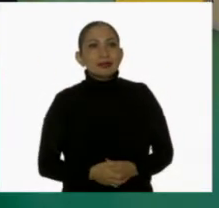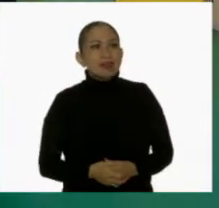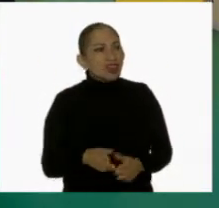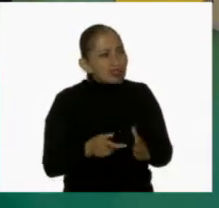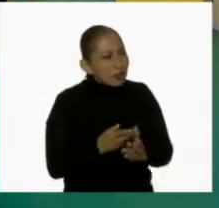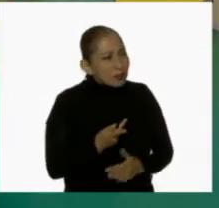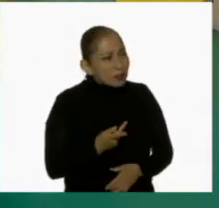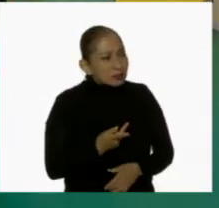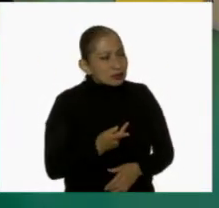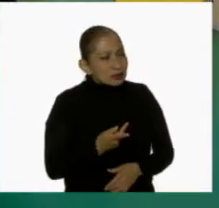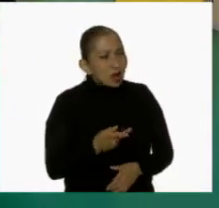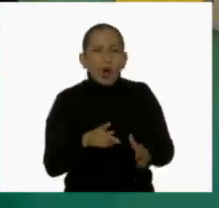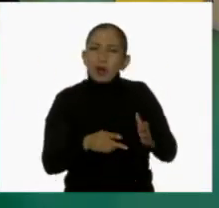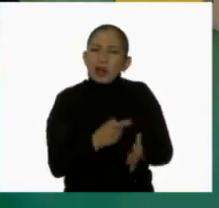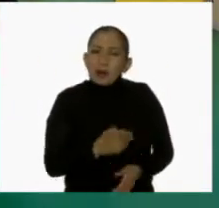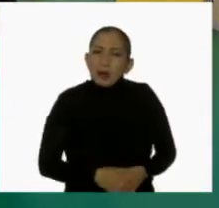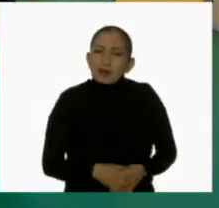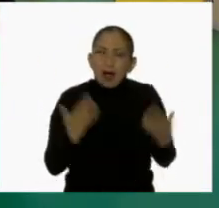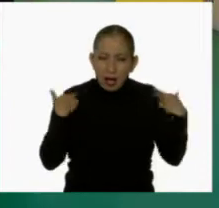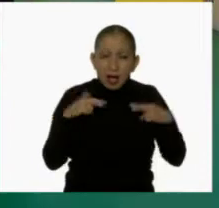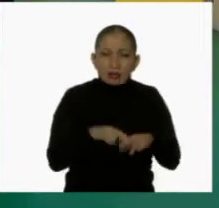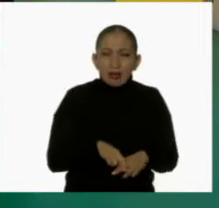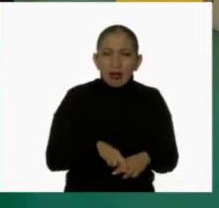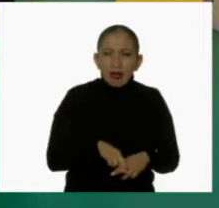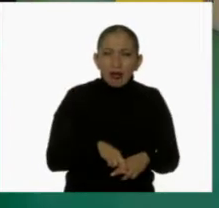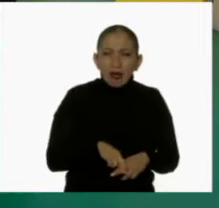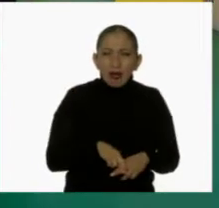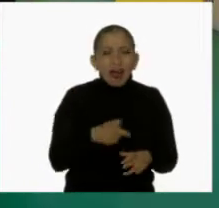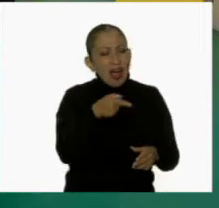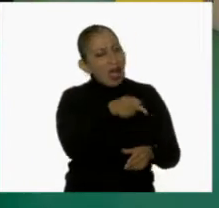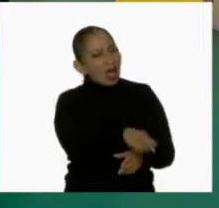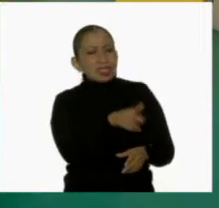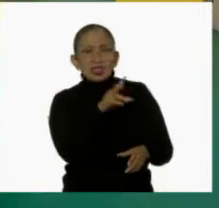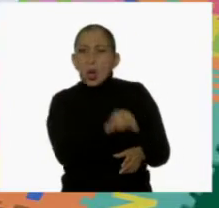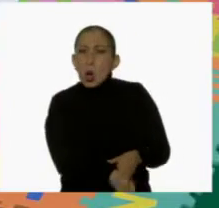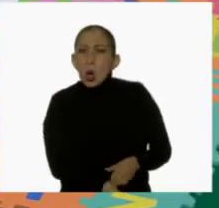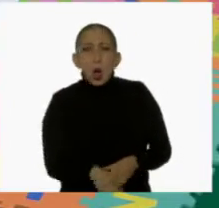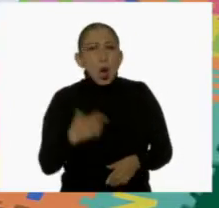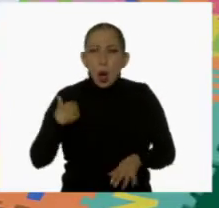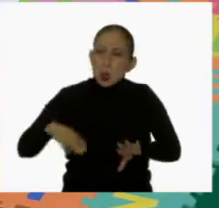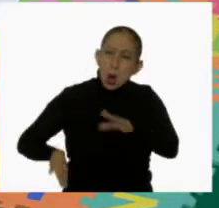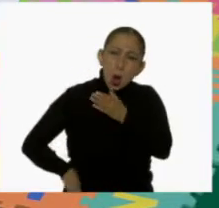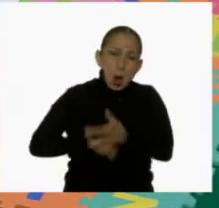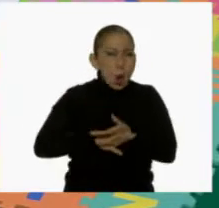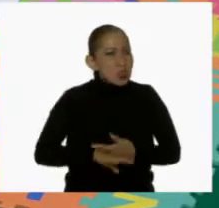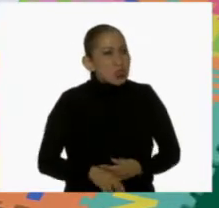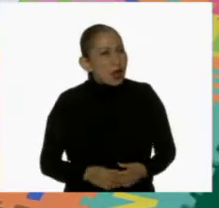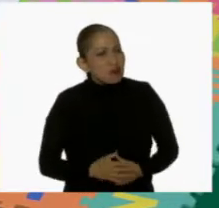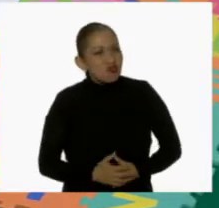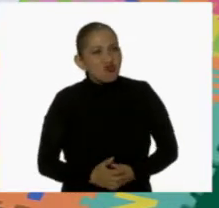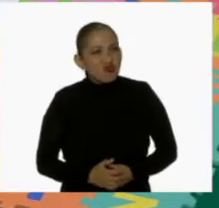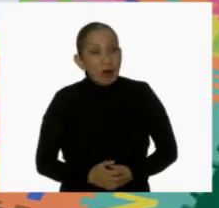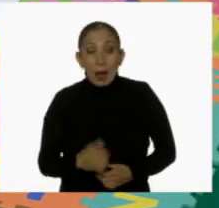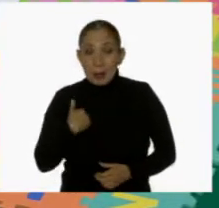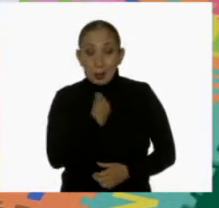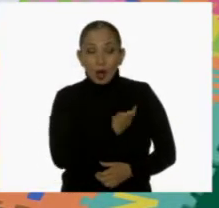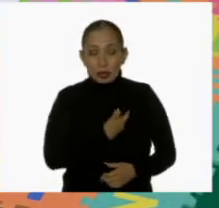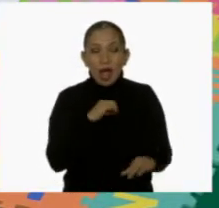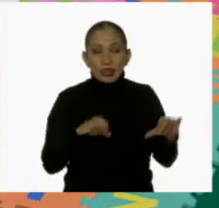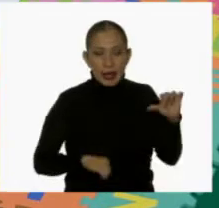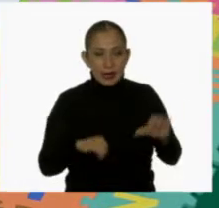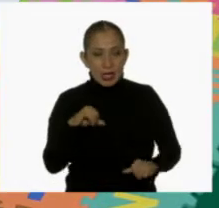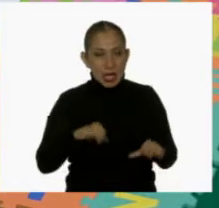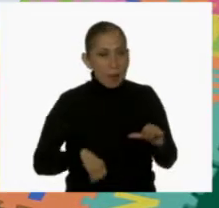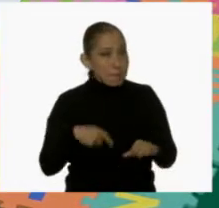Otra vez. Otra vez, maestro Gus. Esto es un complot. A ver, me gusta mucho esta actividad,